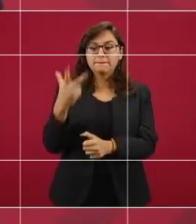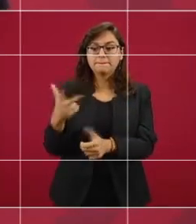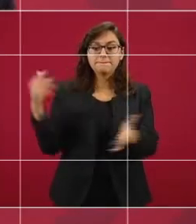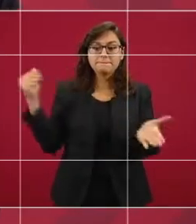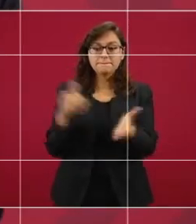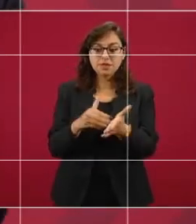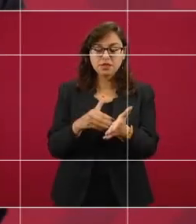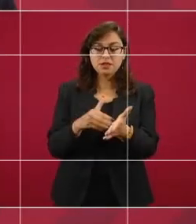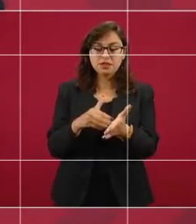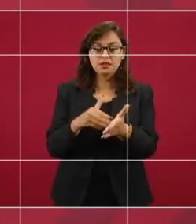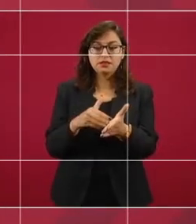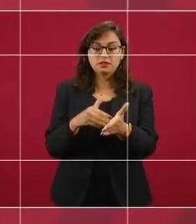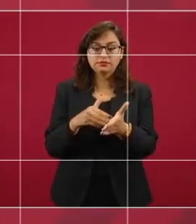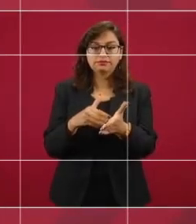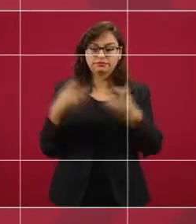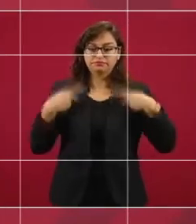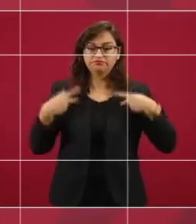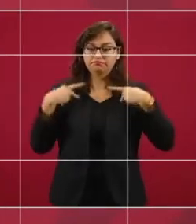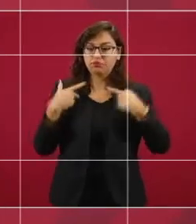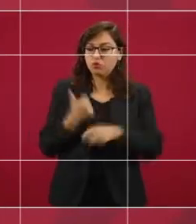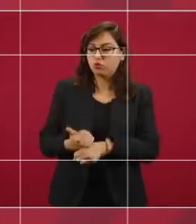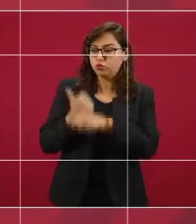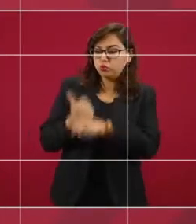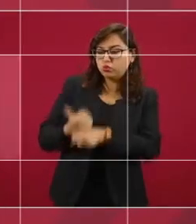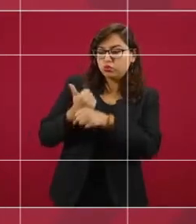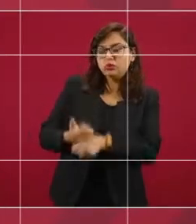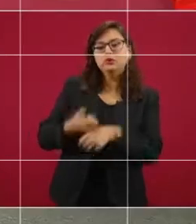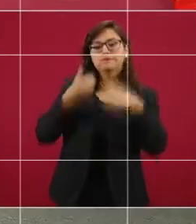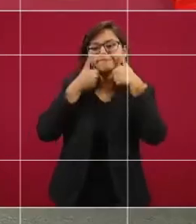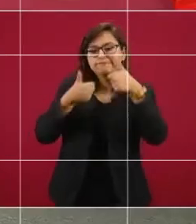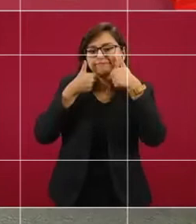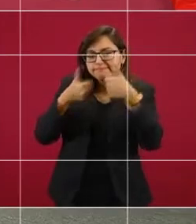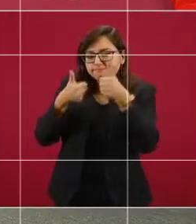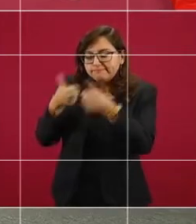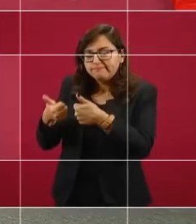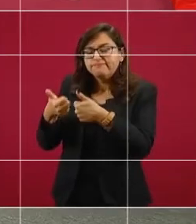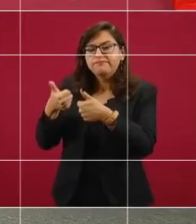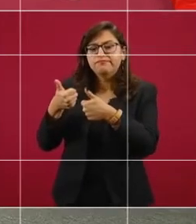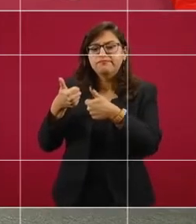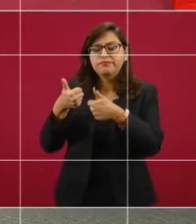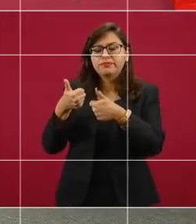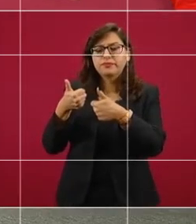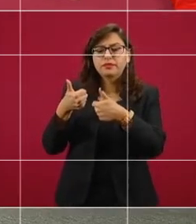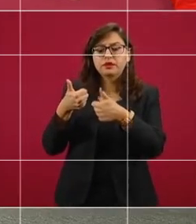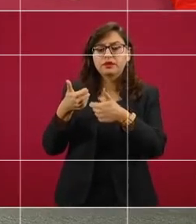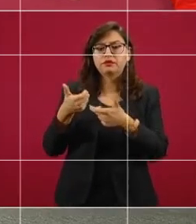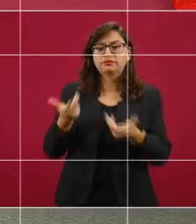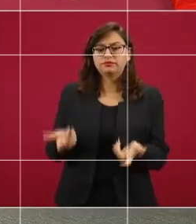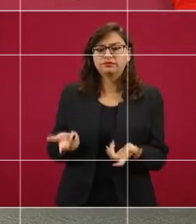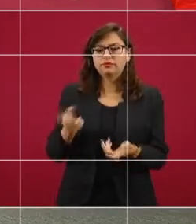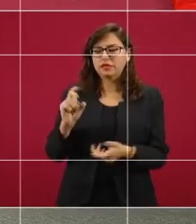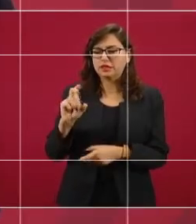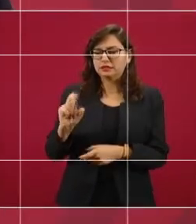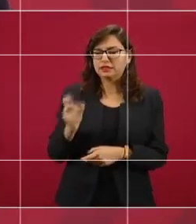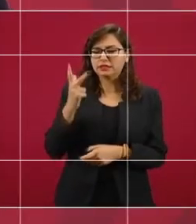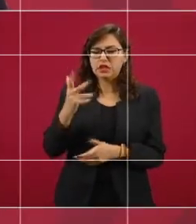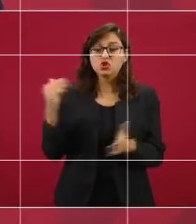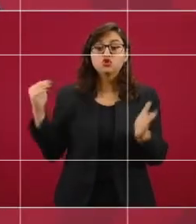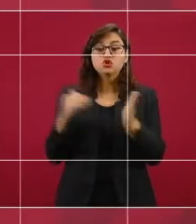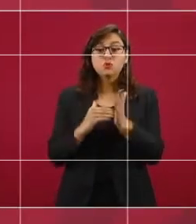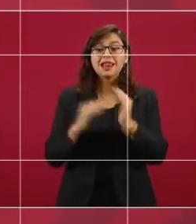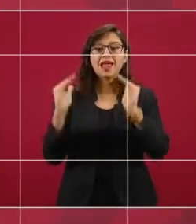mil damnificados, más damnificados, 38 mil